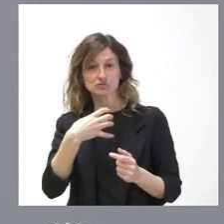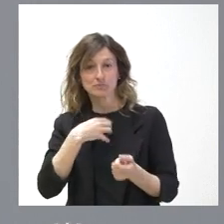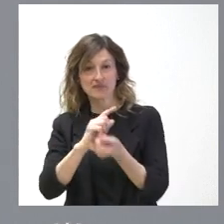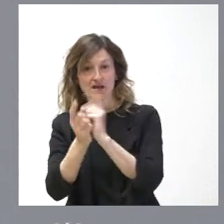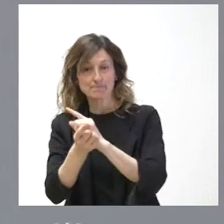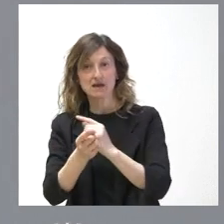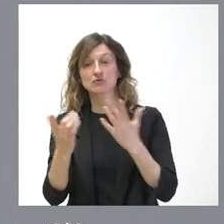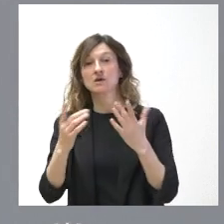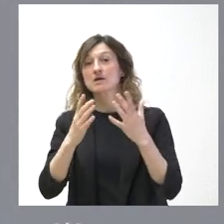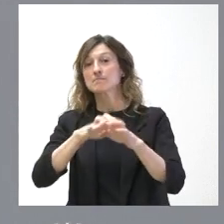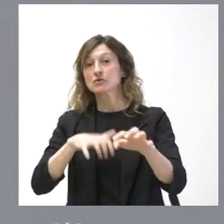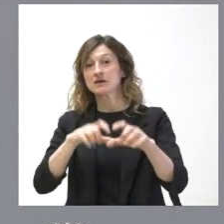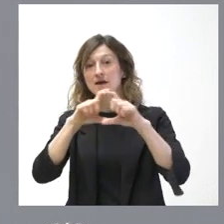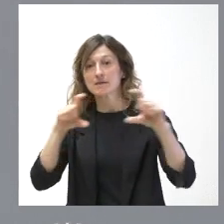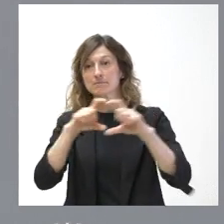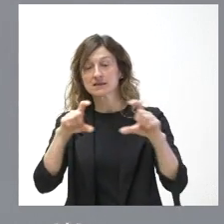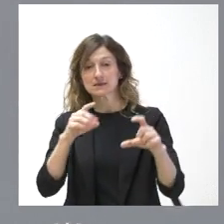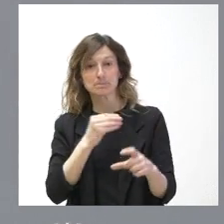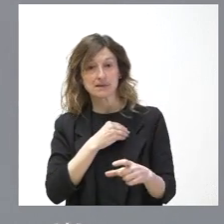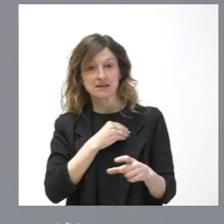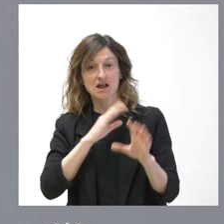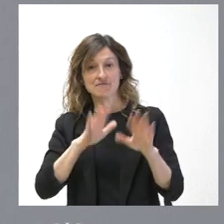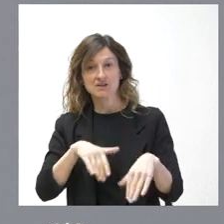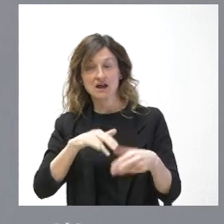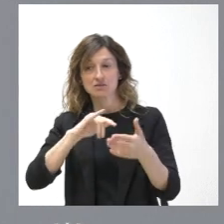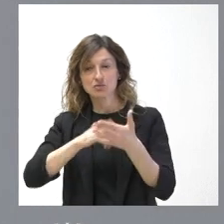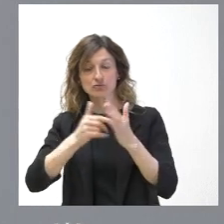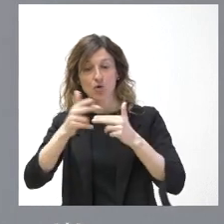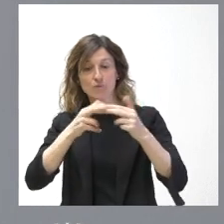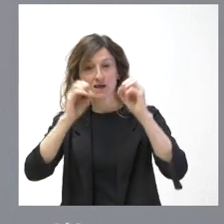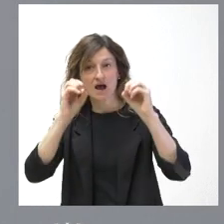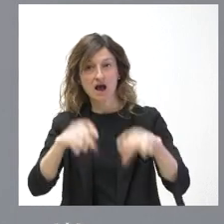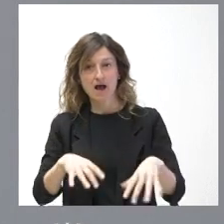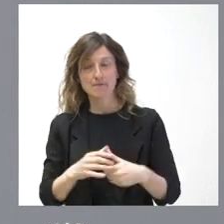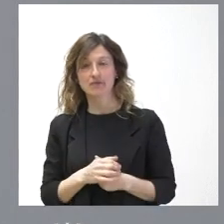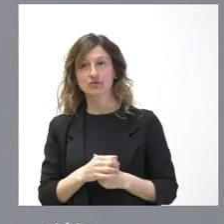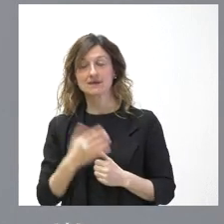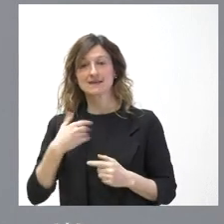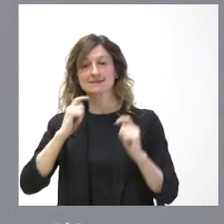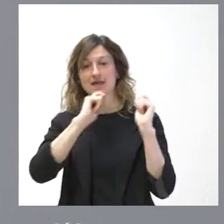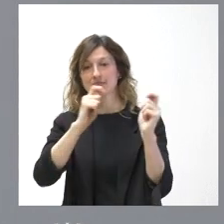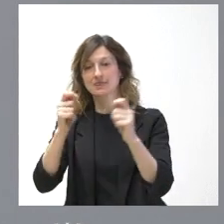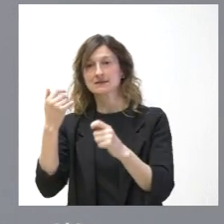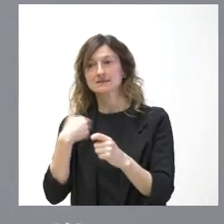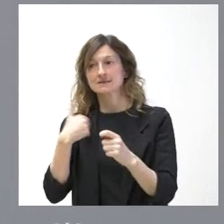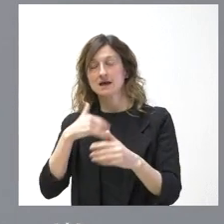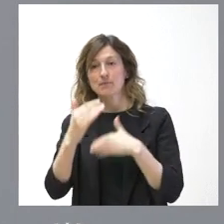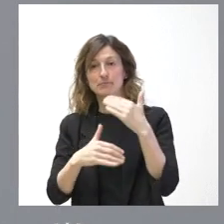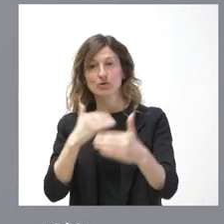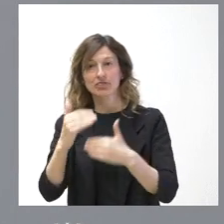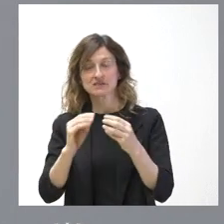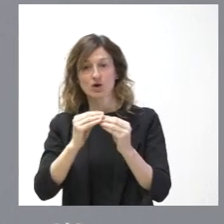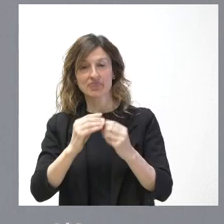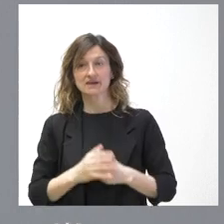muchas las empresas que, desafortunadamente, están abandonando las obras que tenían ya adjudicadas y que estaban en proceso de